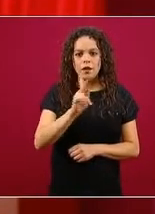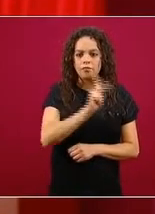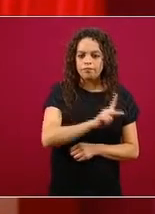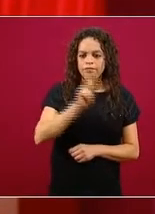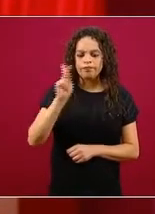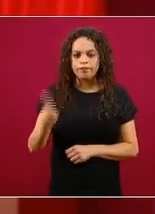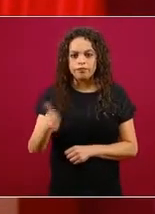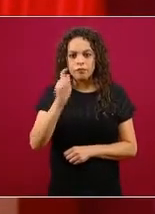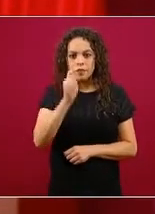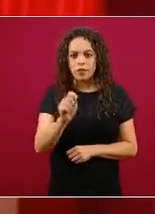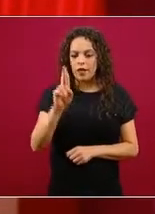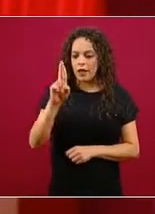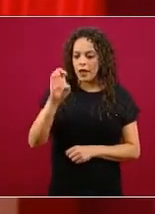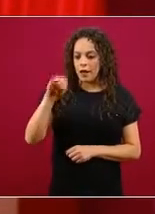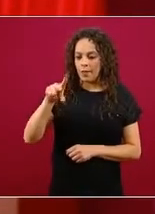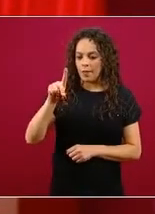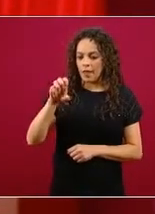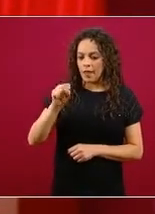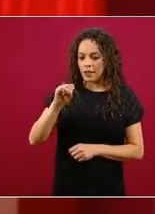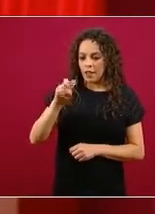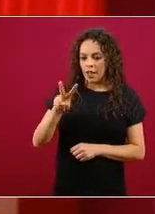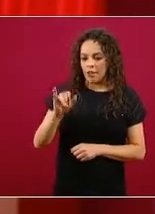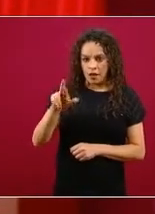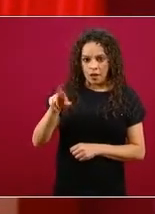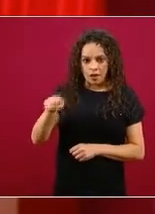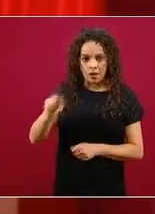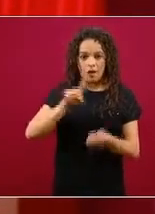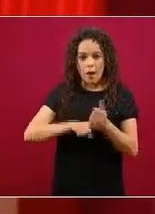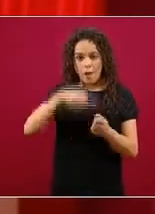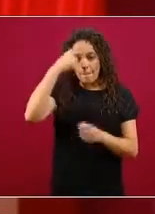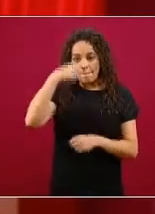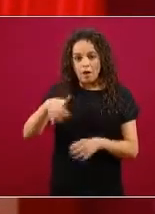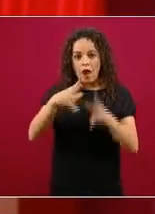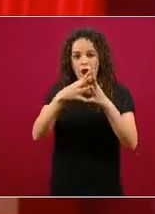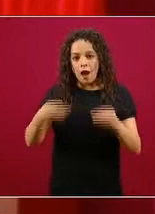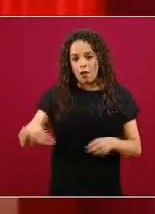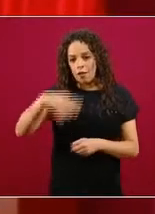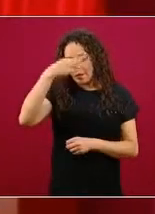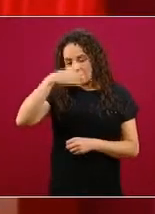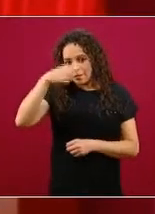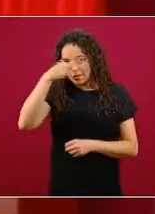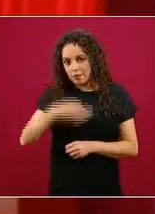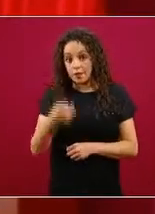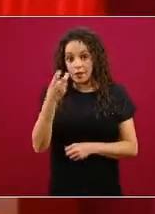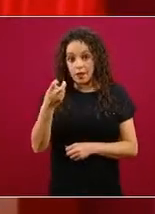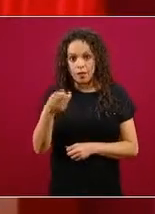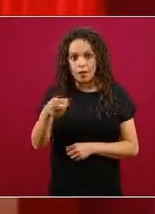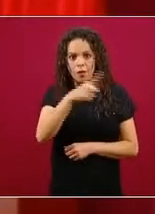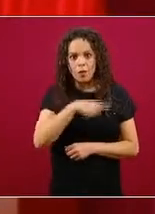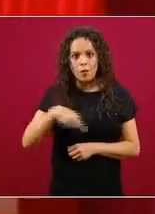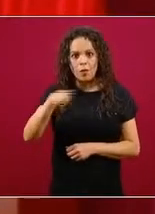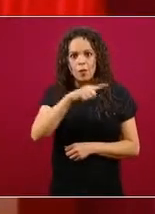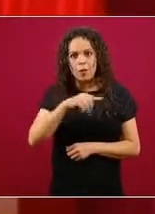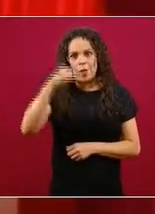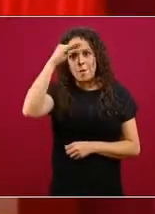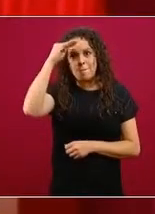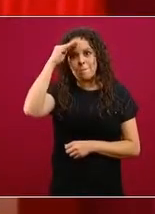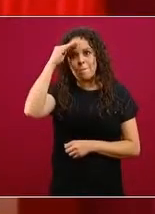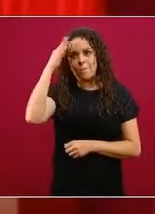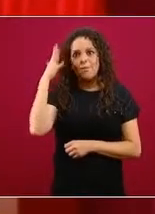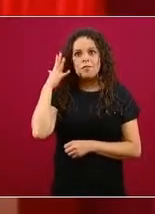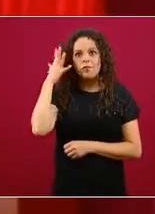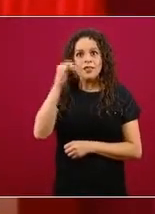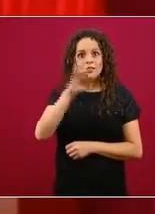semejante al Remdesivir, que es otro antiviral, que causó una gran expectativa y luego se demostró que no era